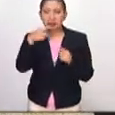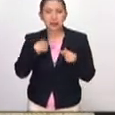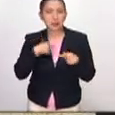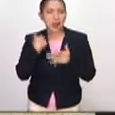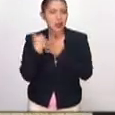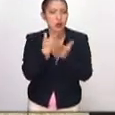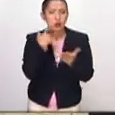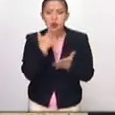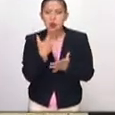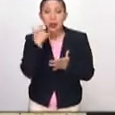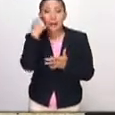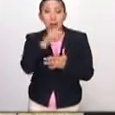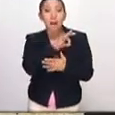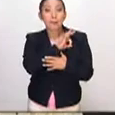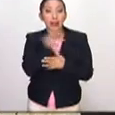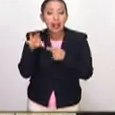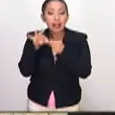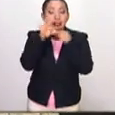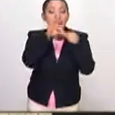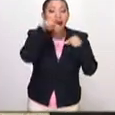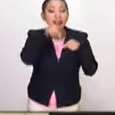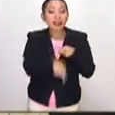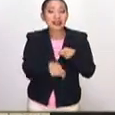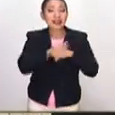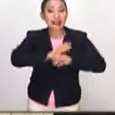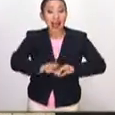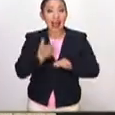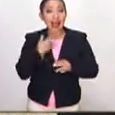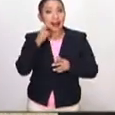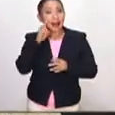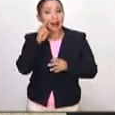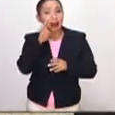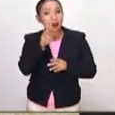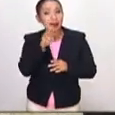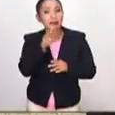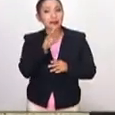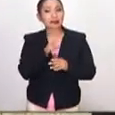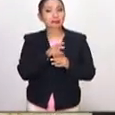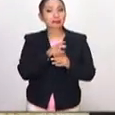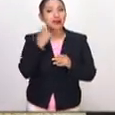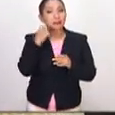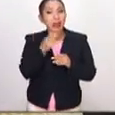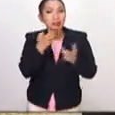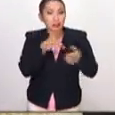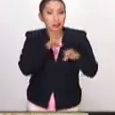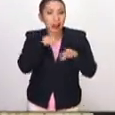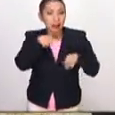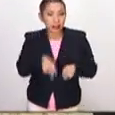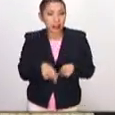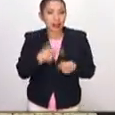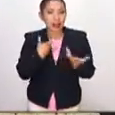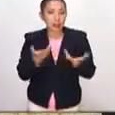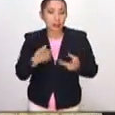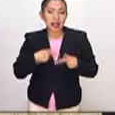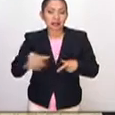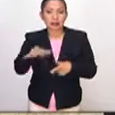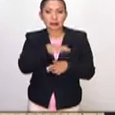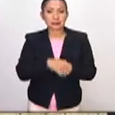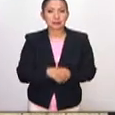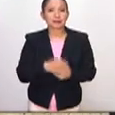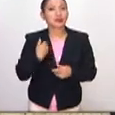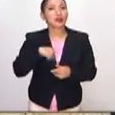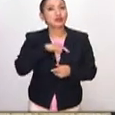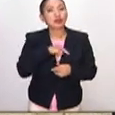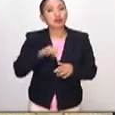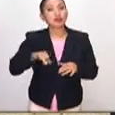y muchos esfuerzos para hacer posible que quien gane, Javier, para eso trabajamos, sea el público. A